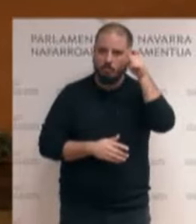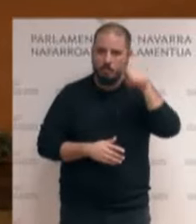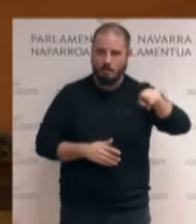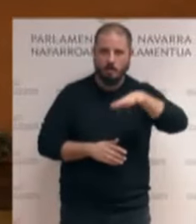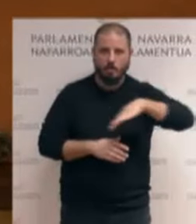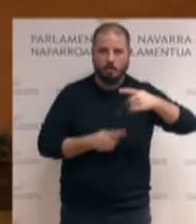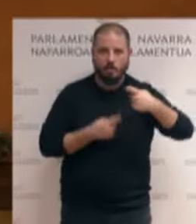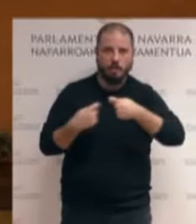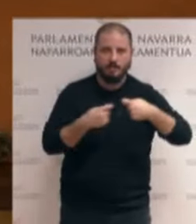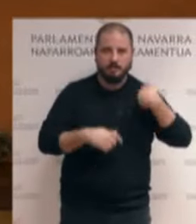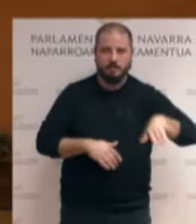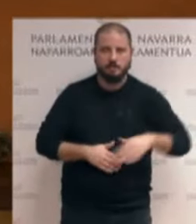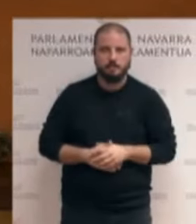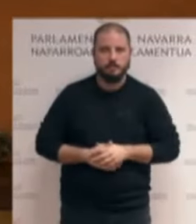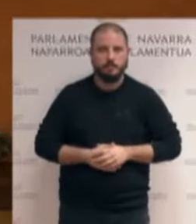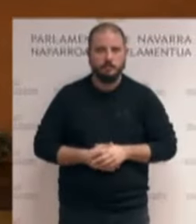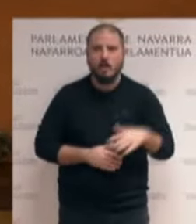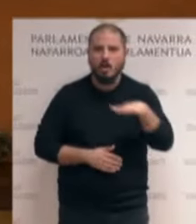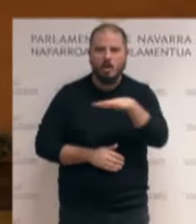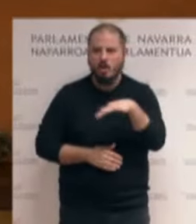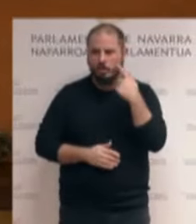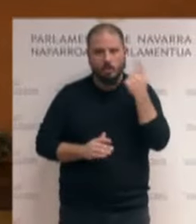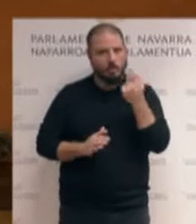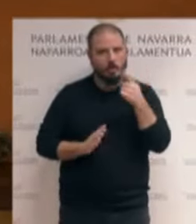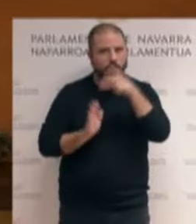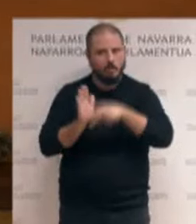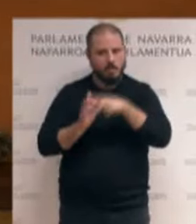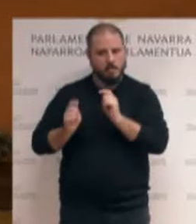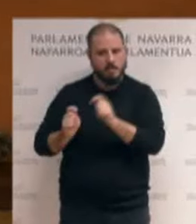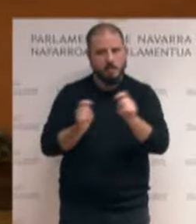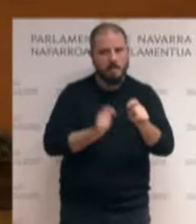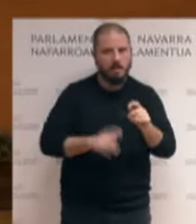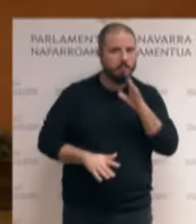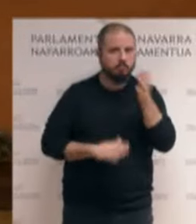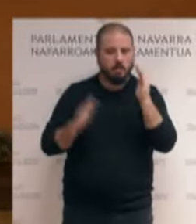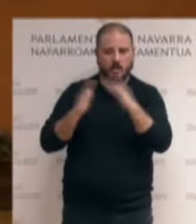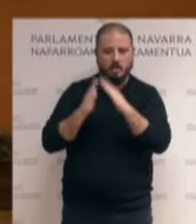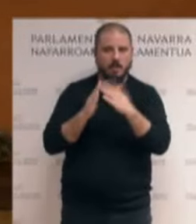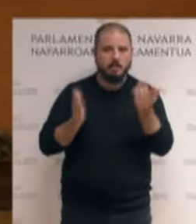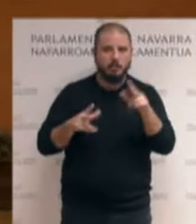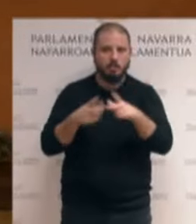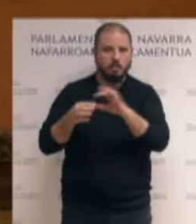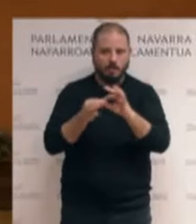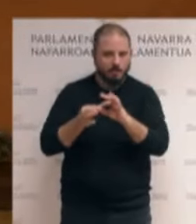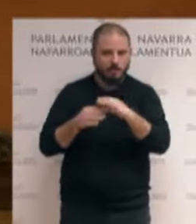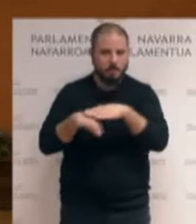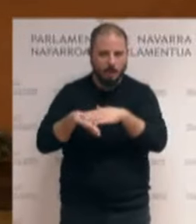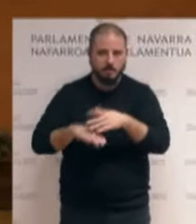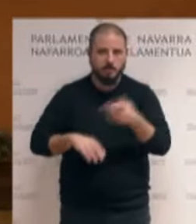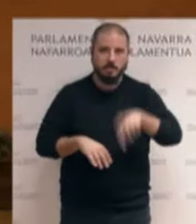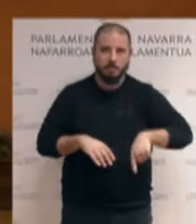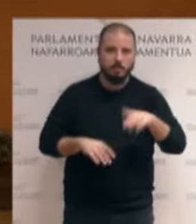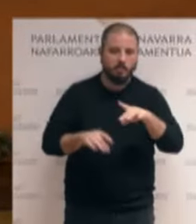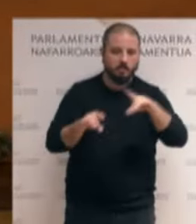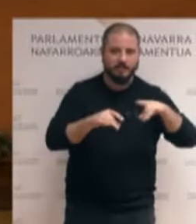En muchos lugares se está regulando, porque la vivienda es fundamental para la cohesión social, pero también lo es para la cohesión